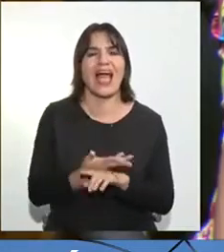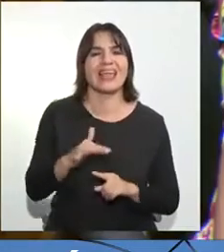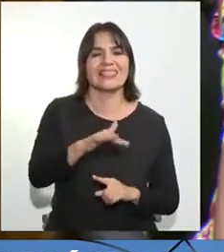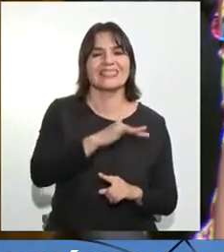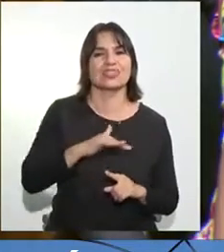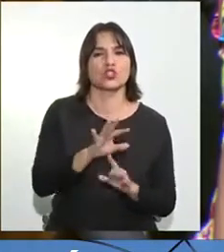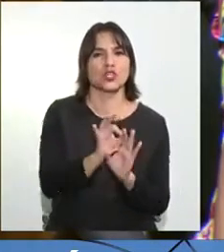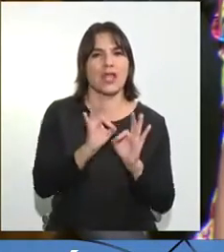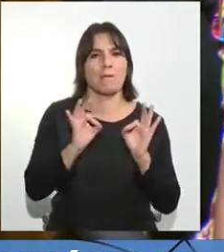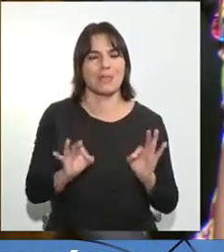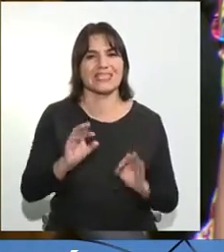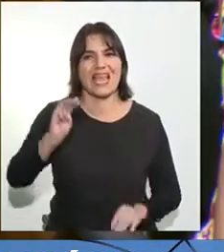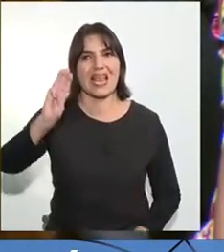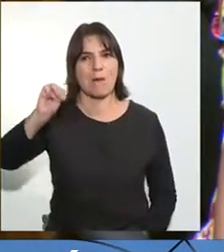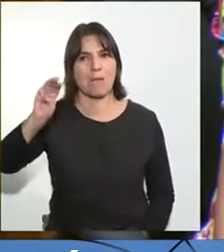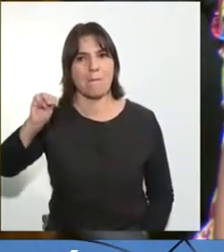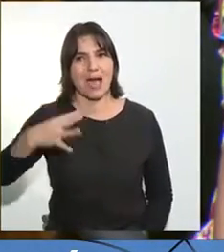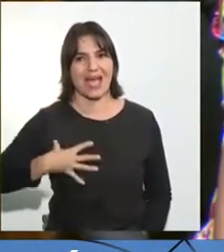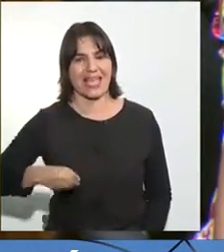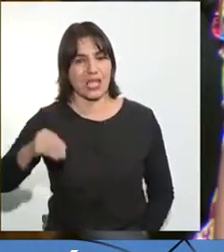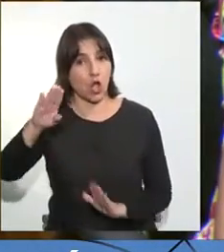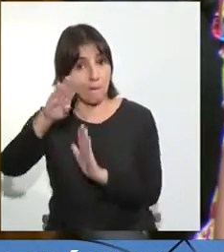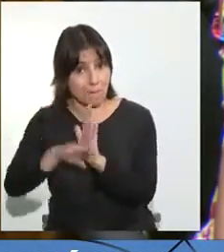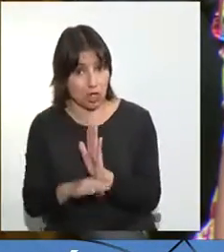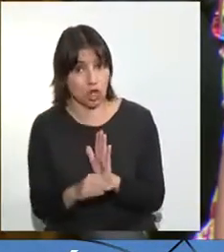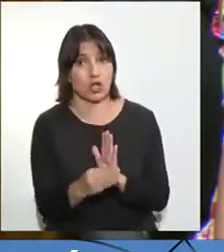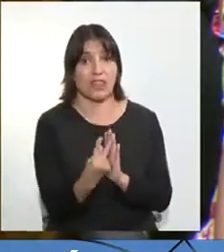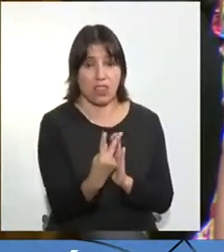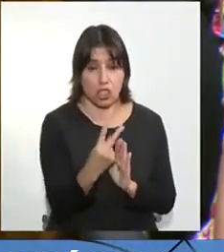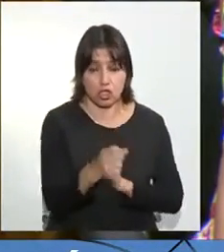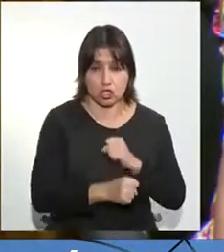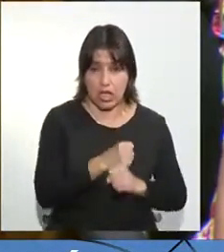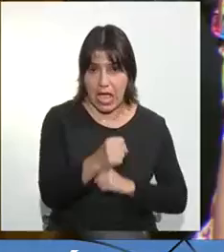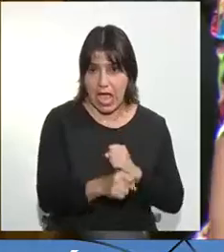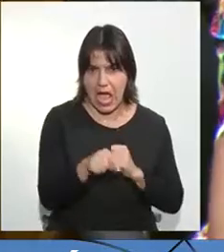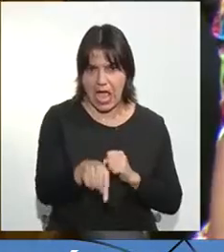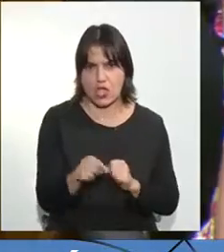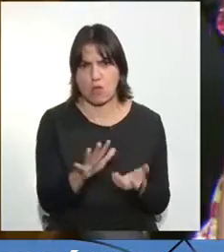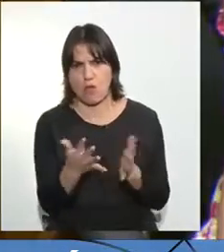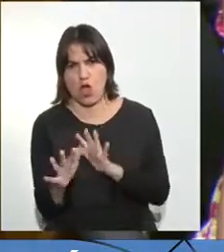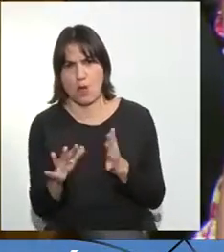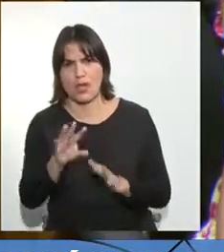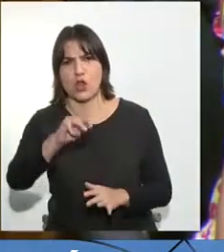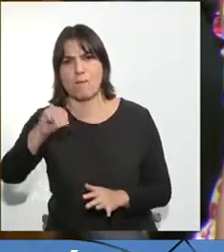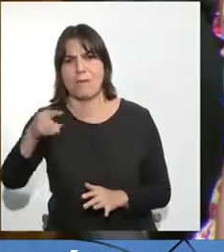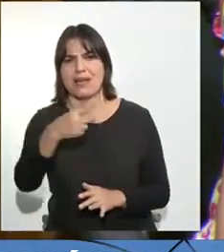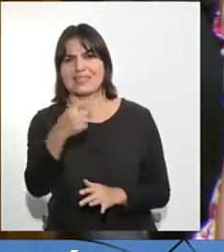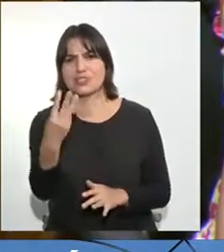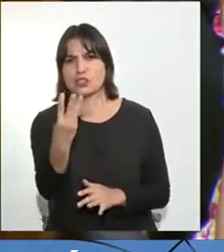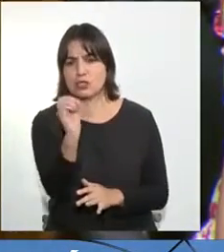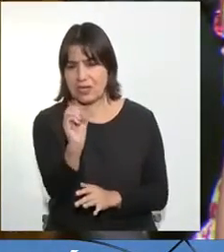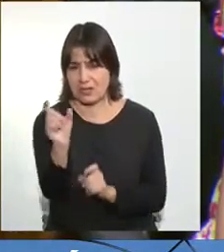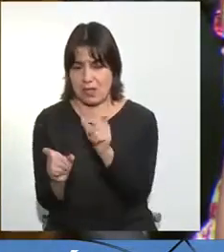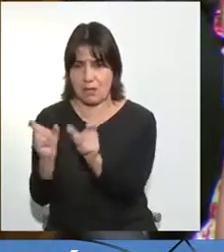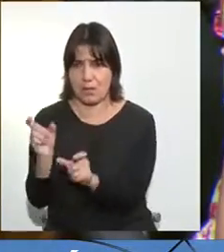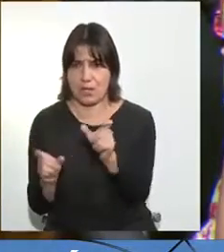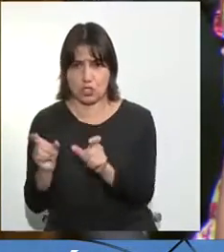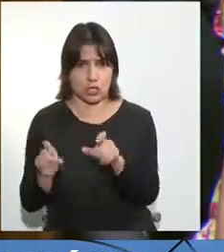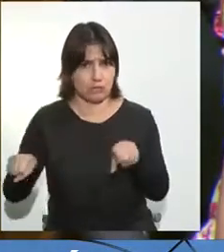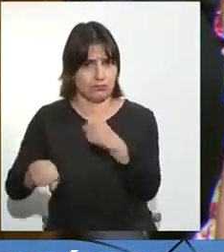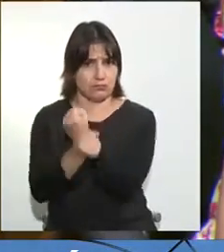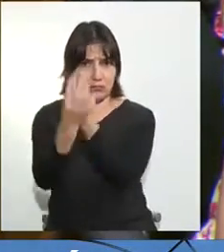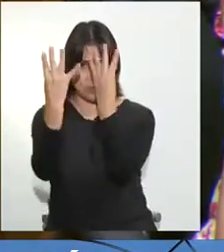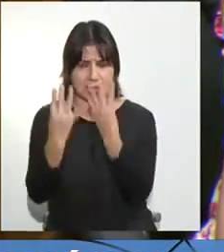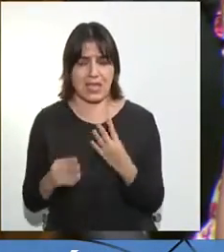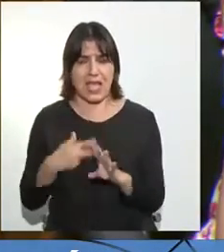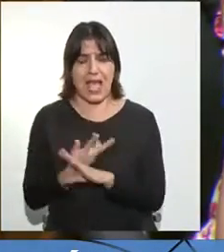con las madres, con hijos menores de dos años que están en las cárceles, que son un número cercano a la 130, que para este efecto hay un